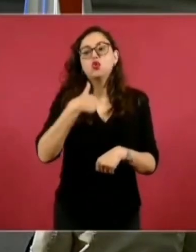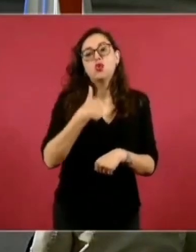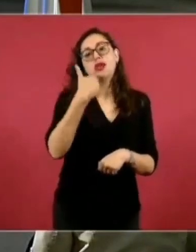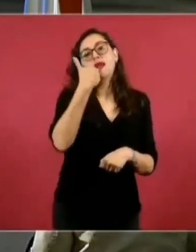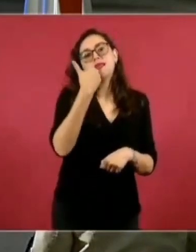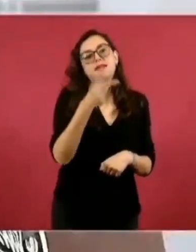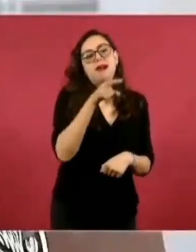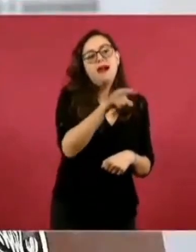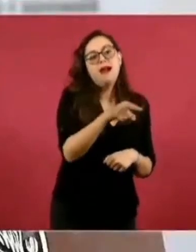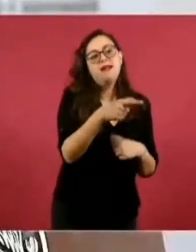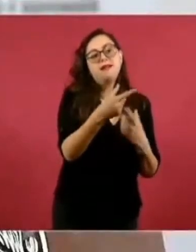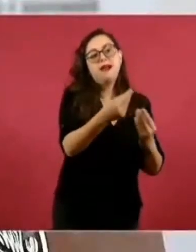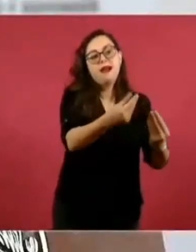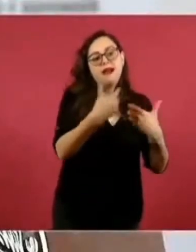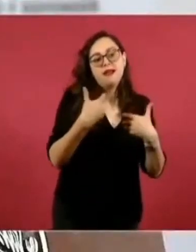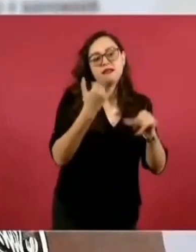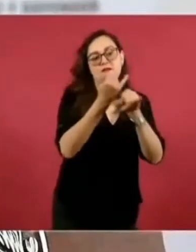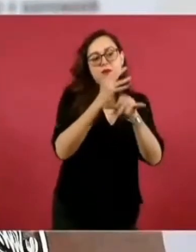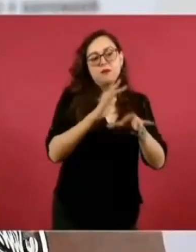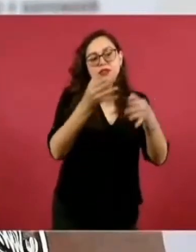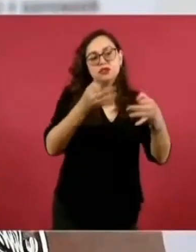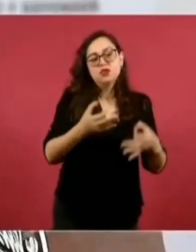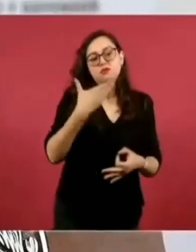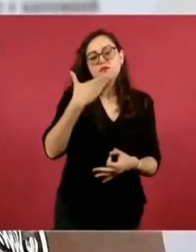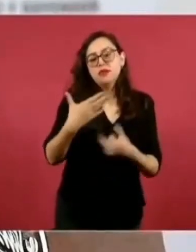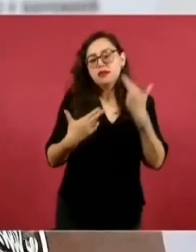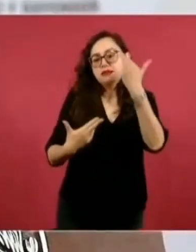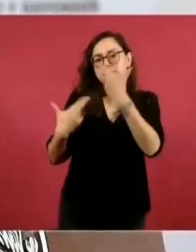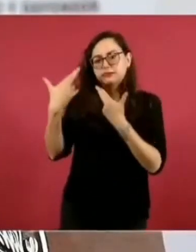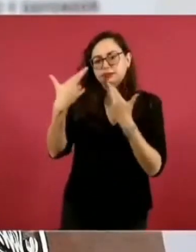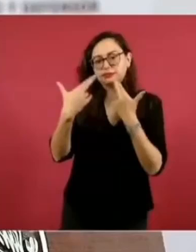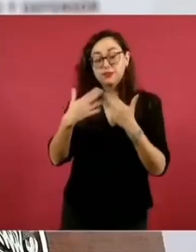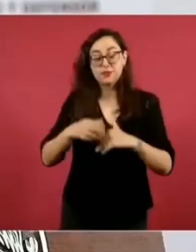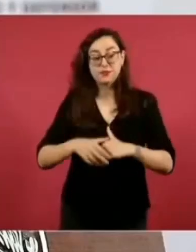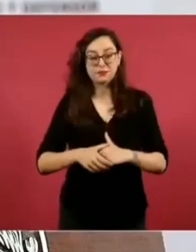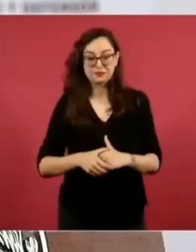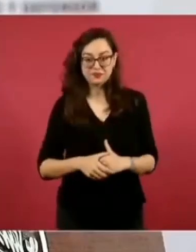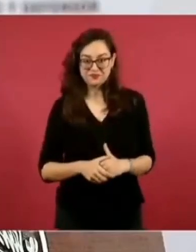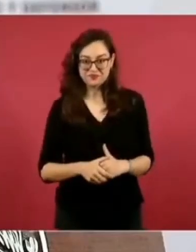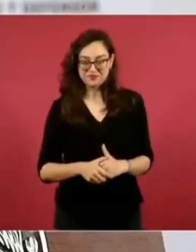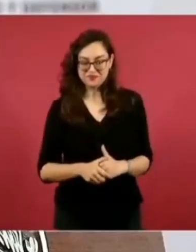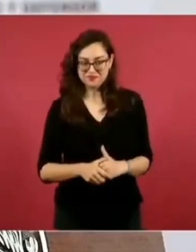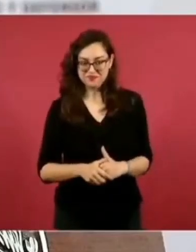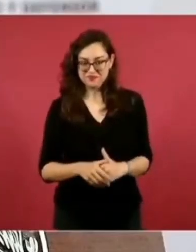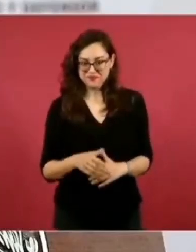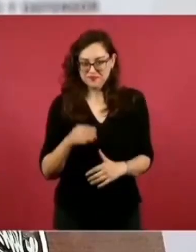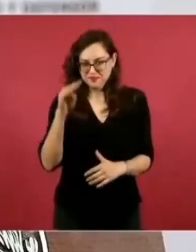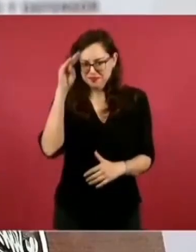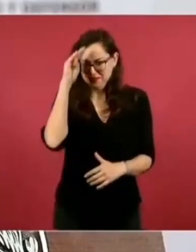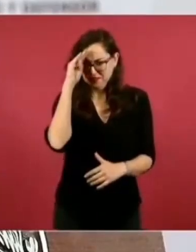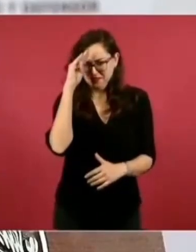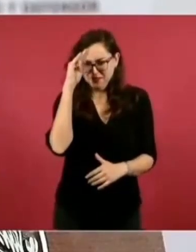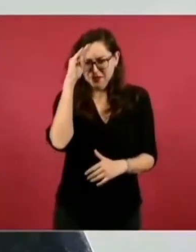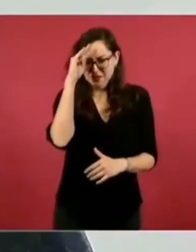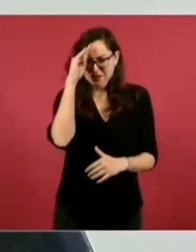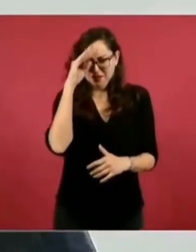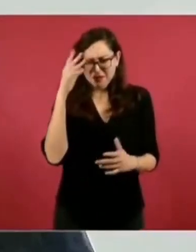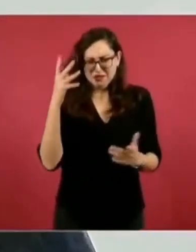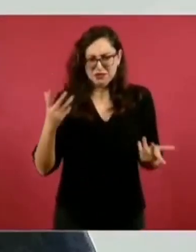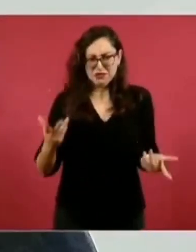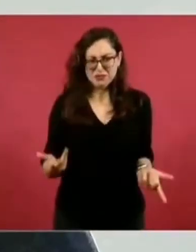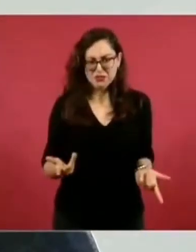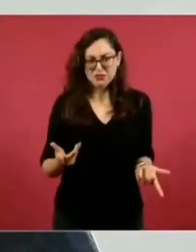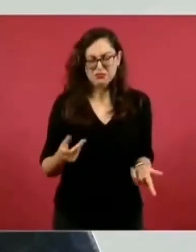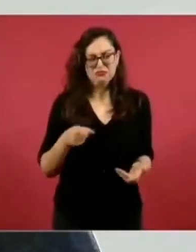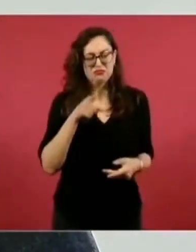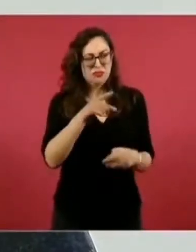Yo no creo que alguno de ustedes le pida autorización a alguien quien entreviste para publicar lo que ellos